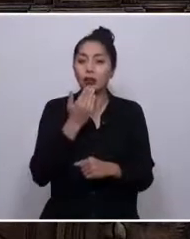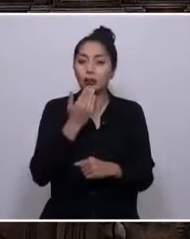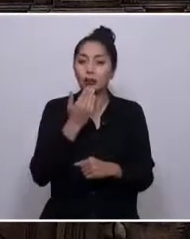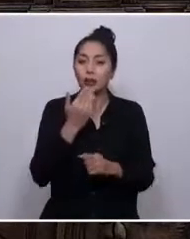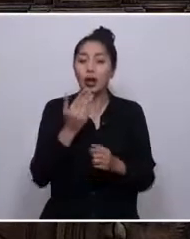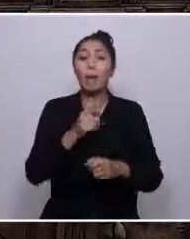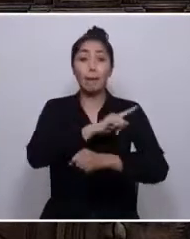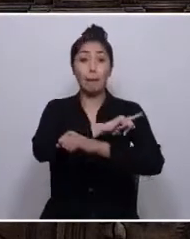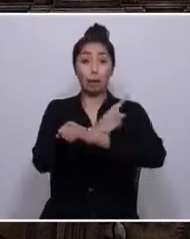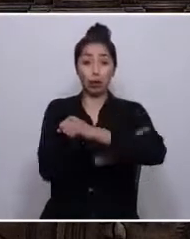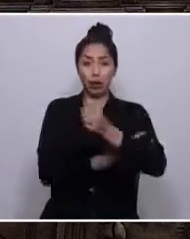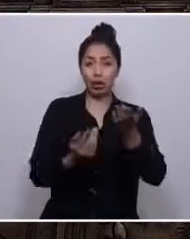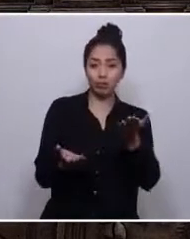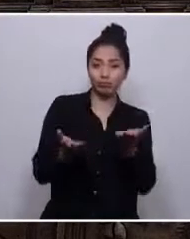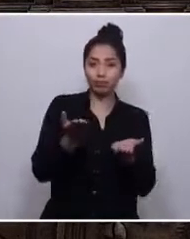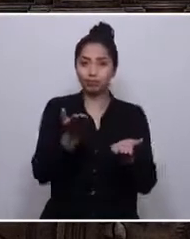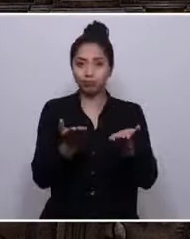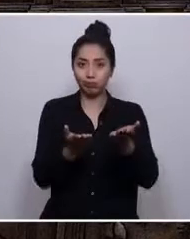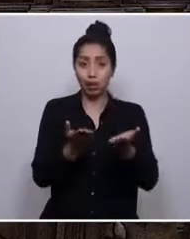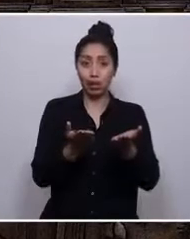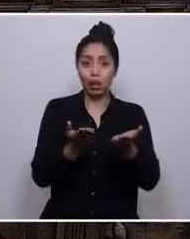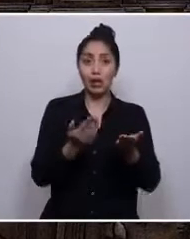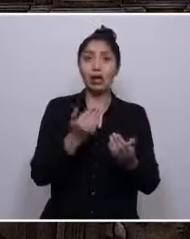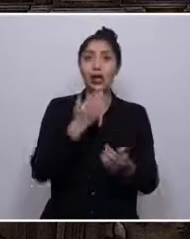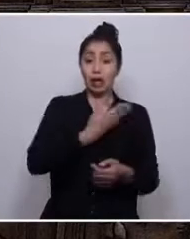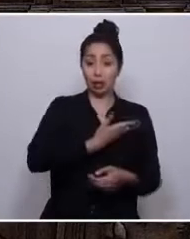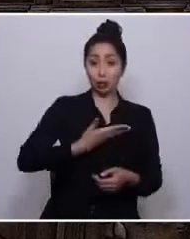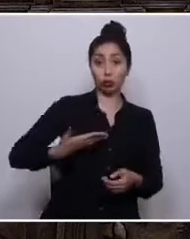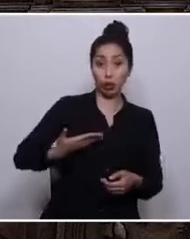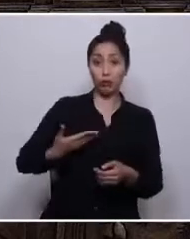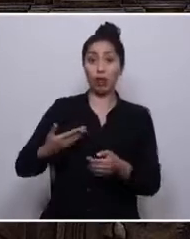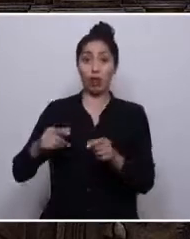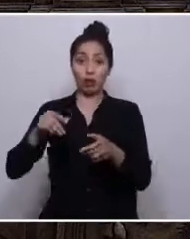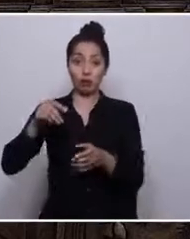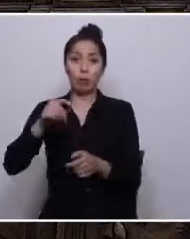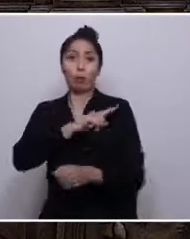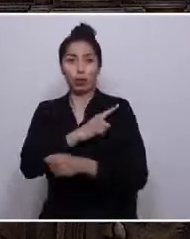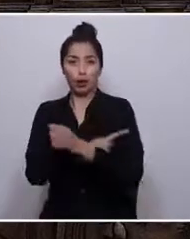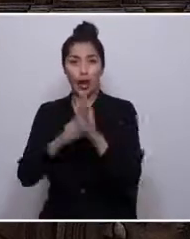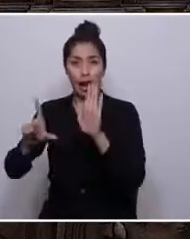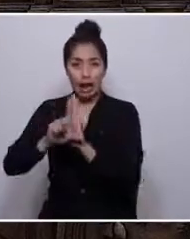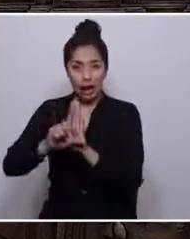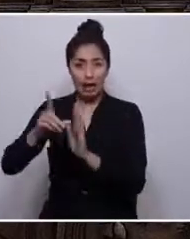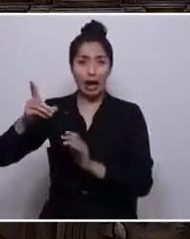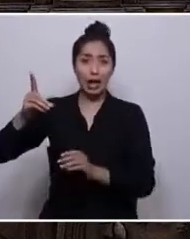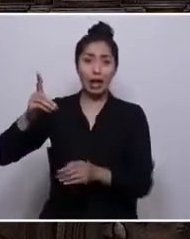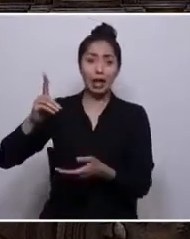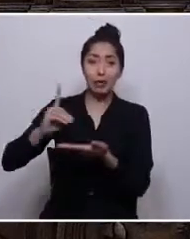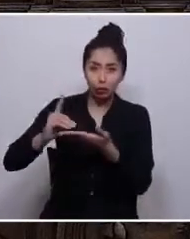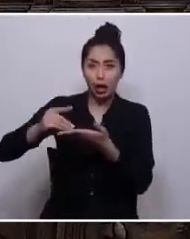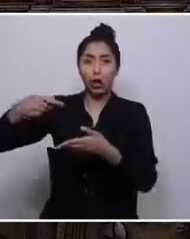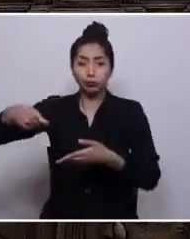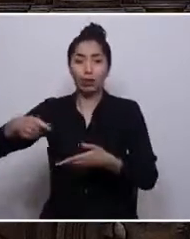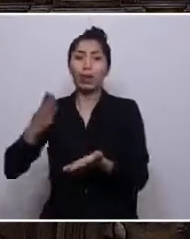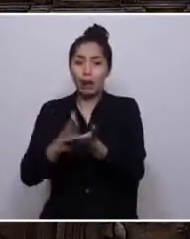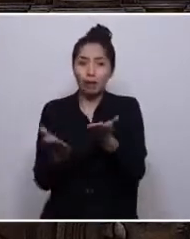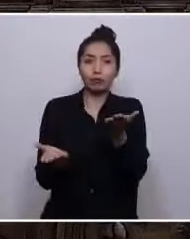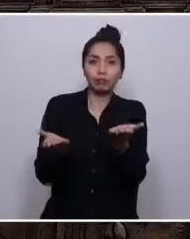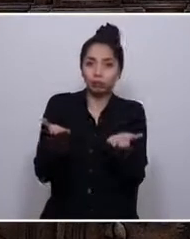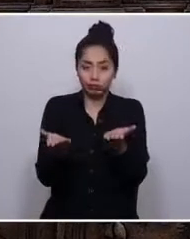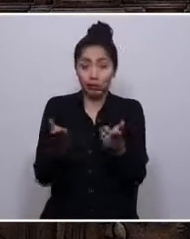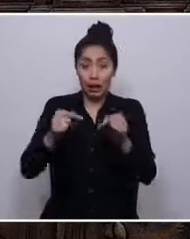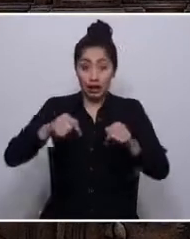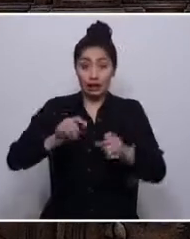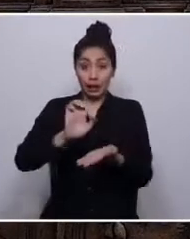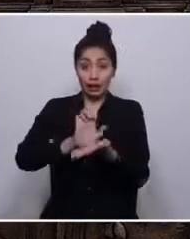de poderes entre el Ejecutivo y el Legislativo, forman parte de este cambio. En este Estado democrático debemos asegurar que las